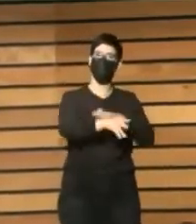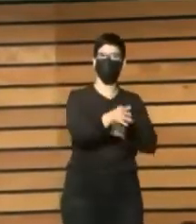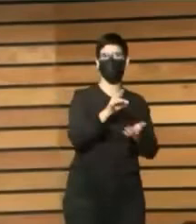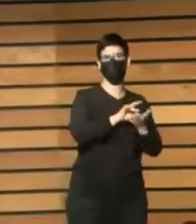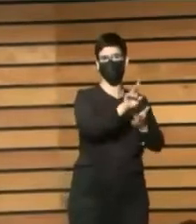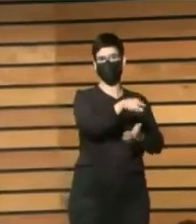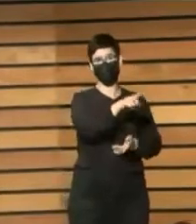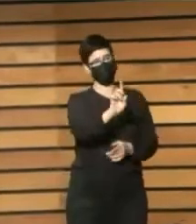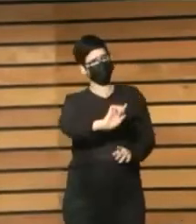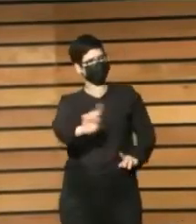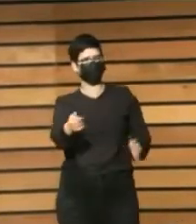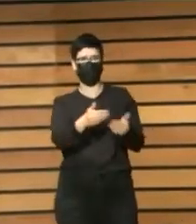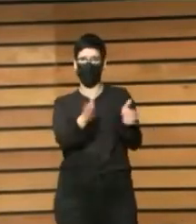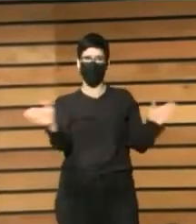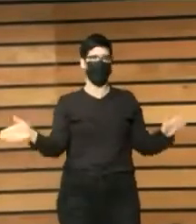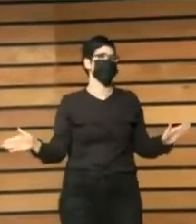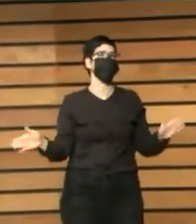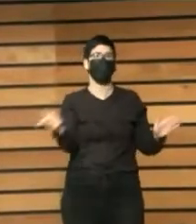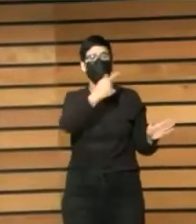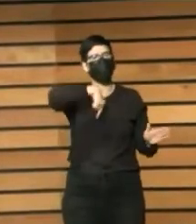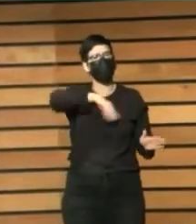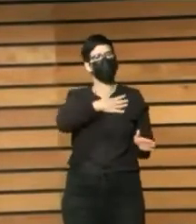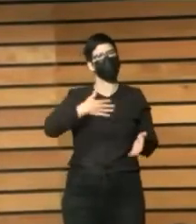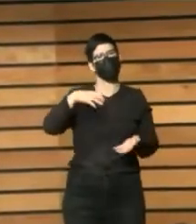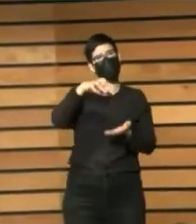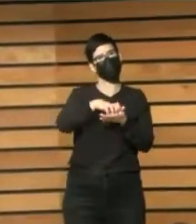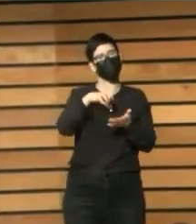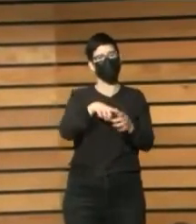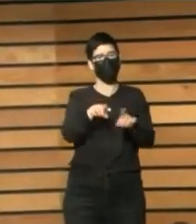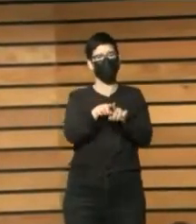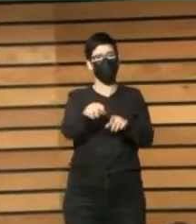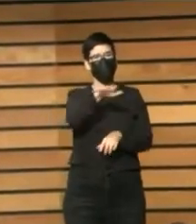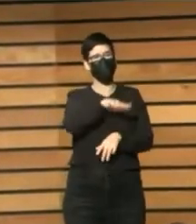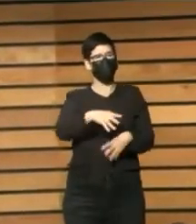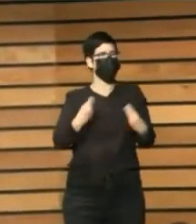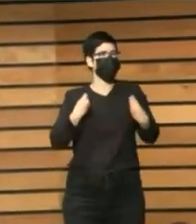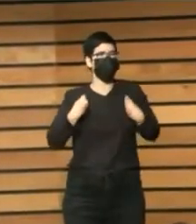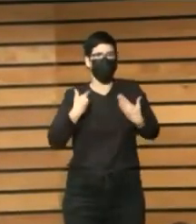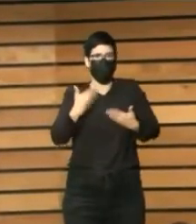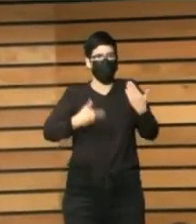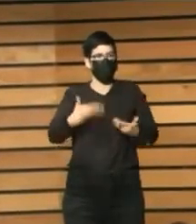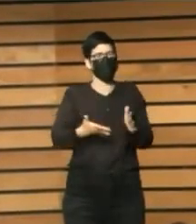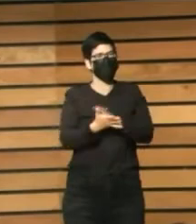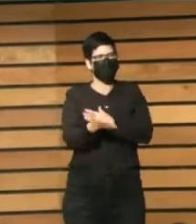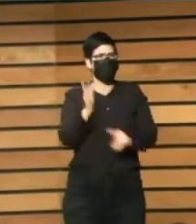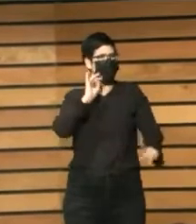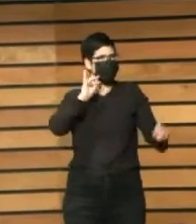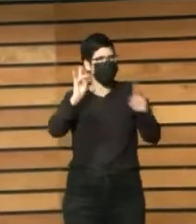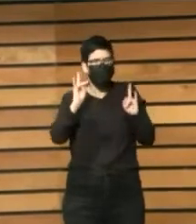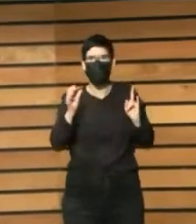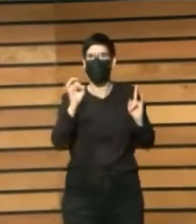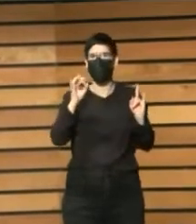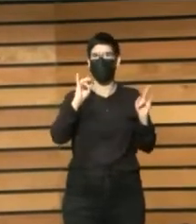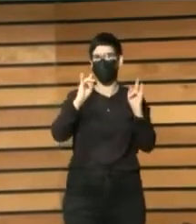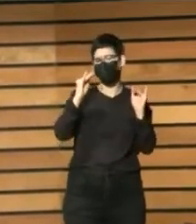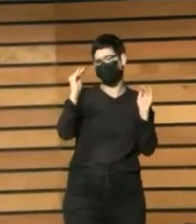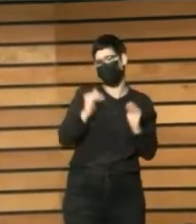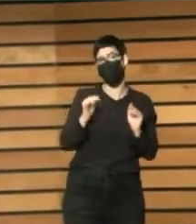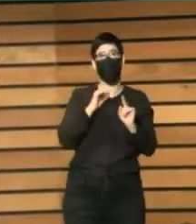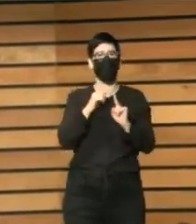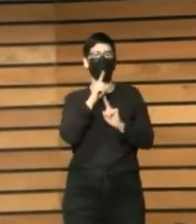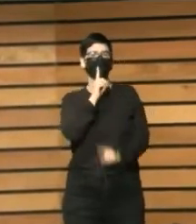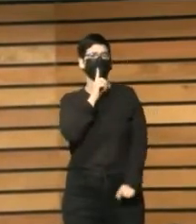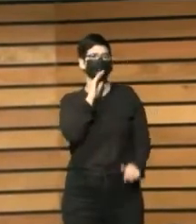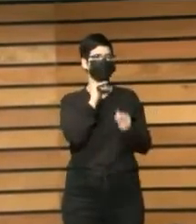En la Mediateca queremos que se convierta en un espacio vivo y si es un espacio vivo habrá ruido, habrá menos ruido y habrá silencio.